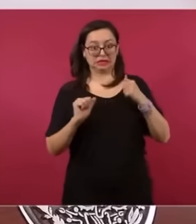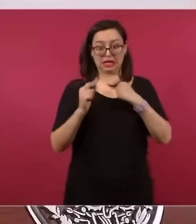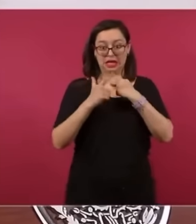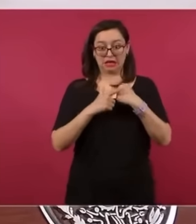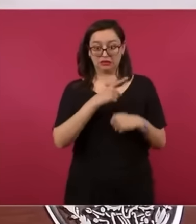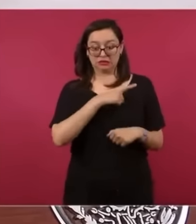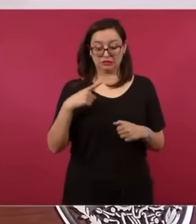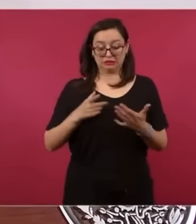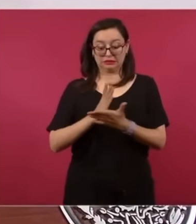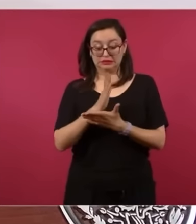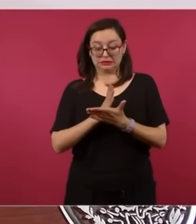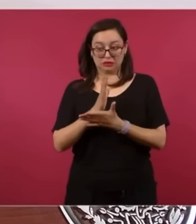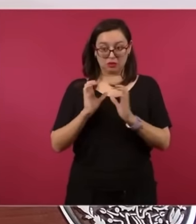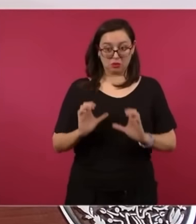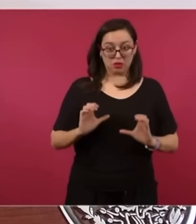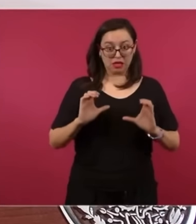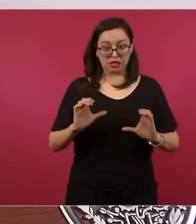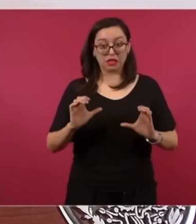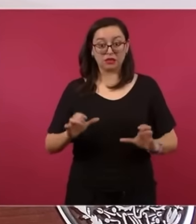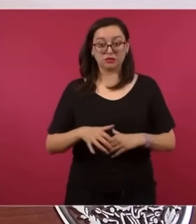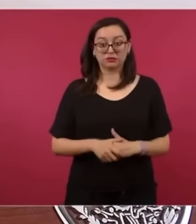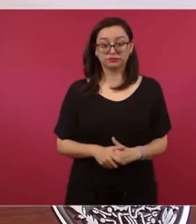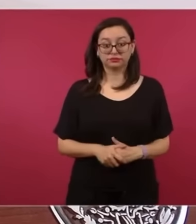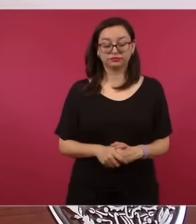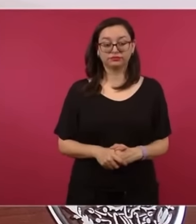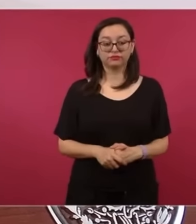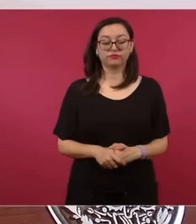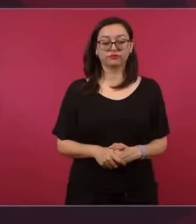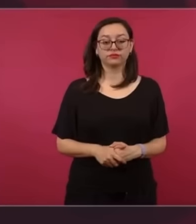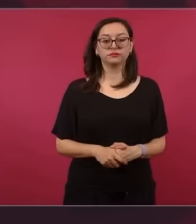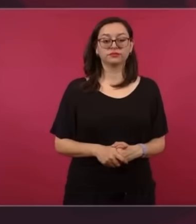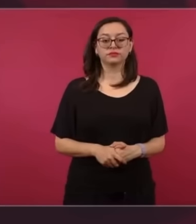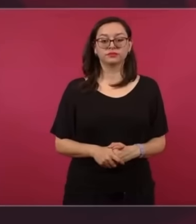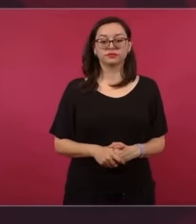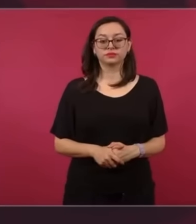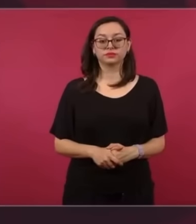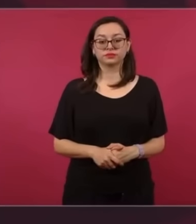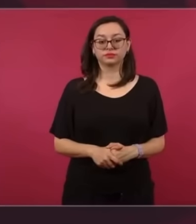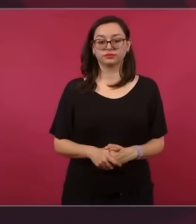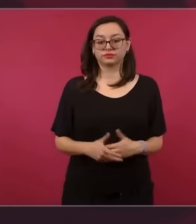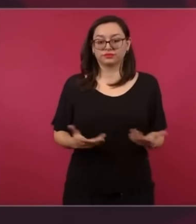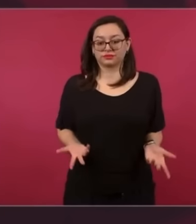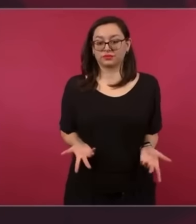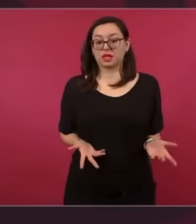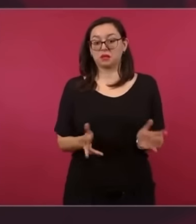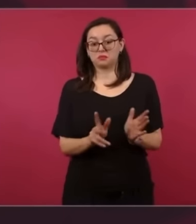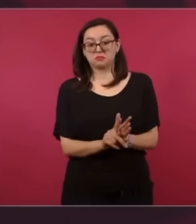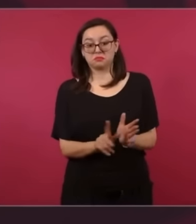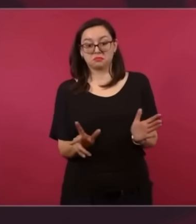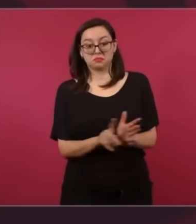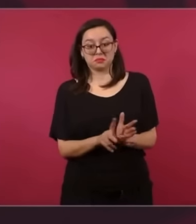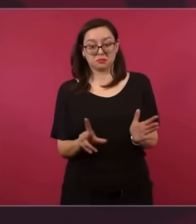en los periódicos, siempre